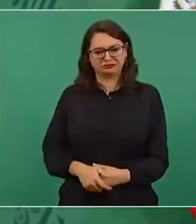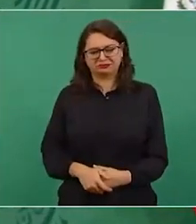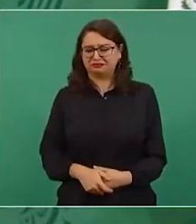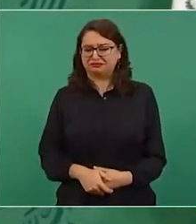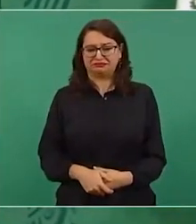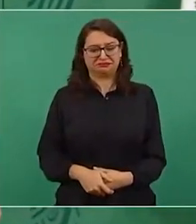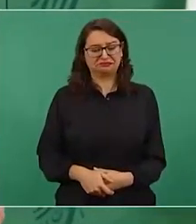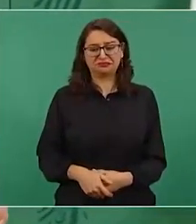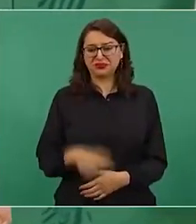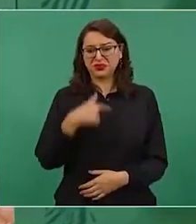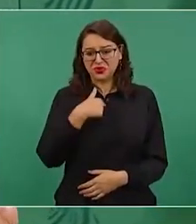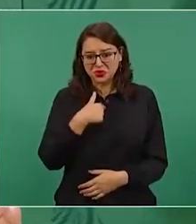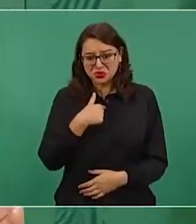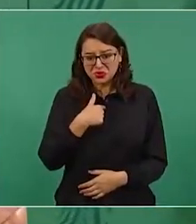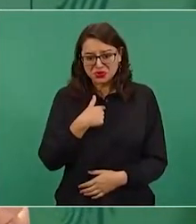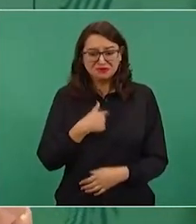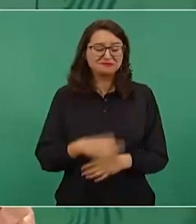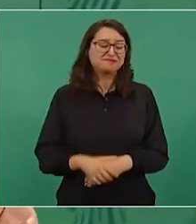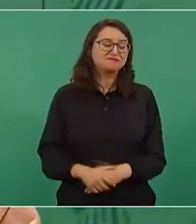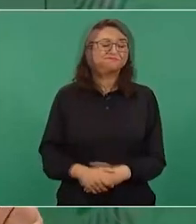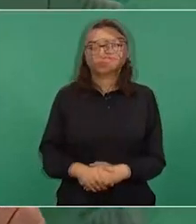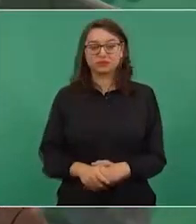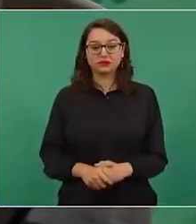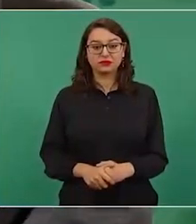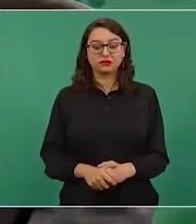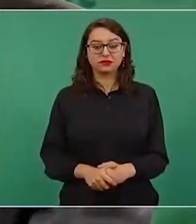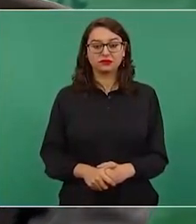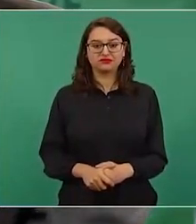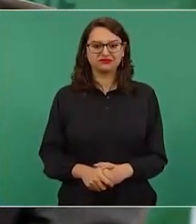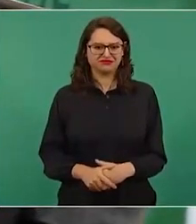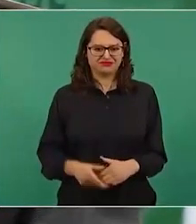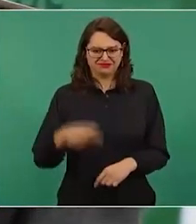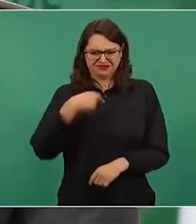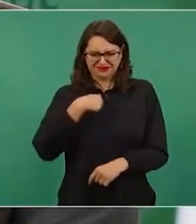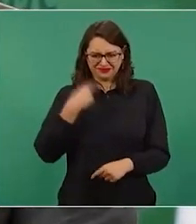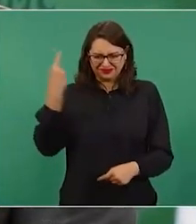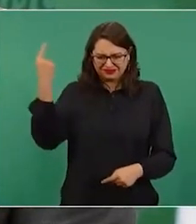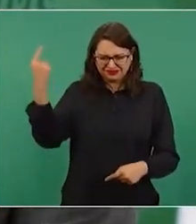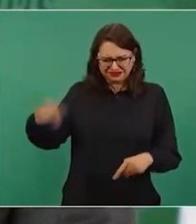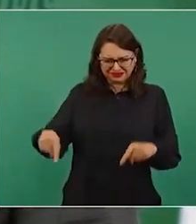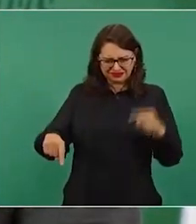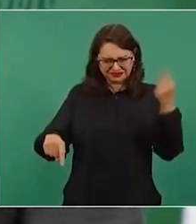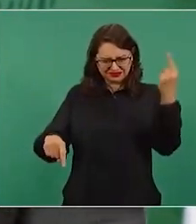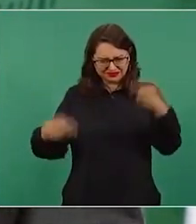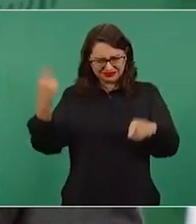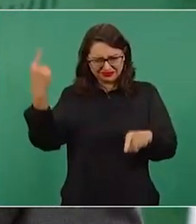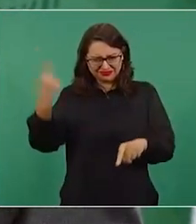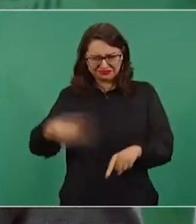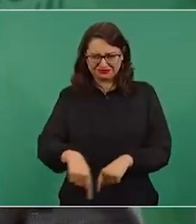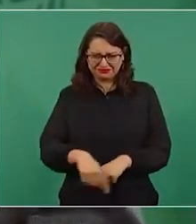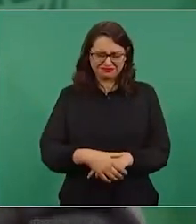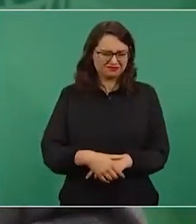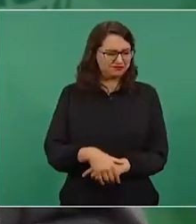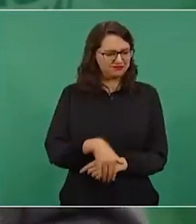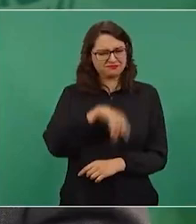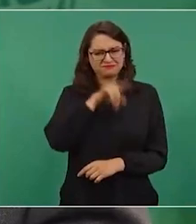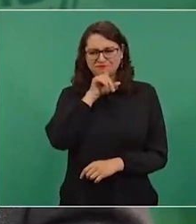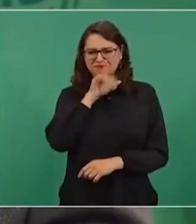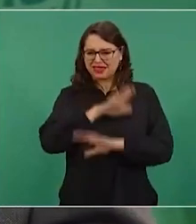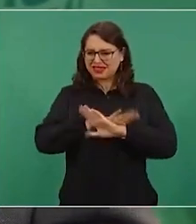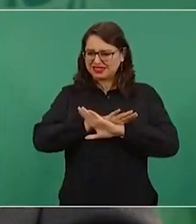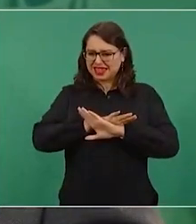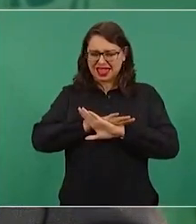yo no doy instrucciones en ese